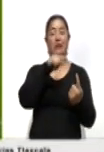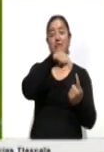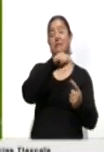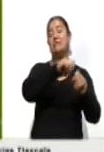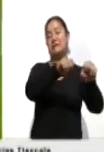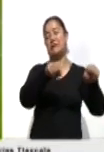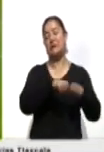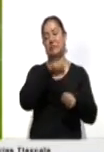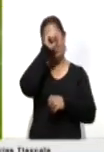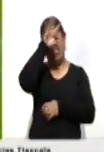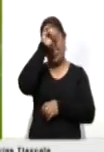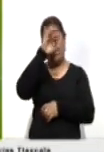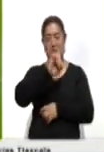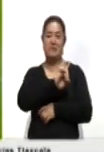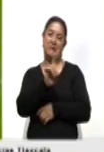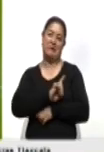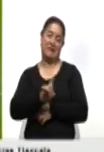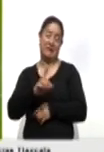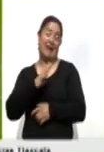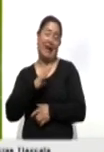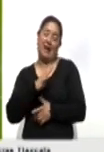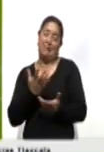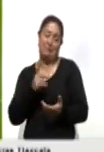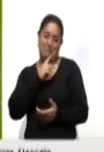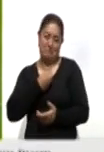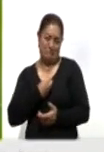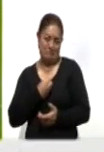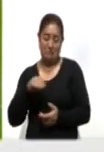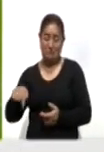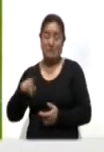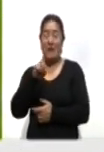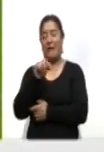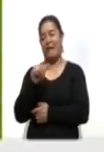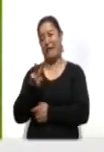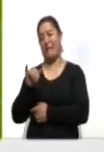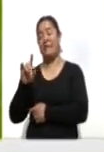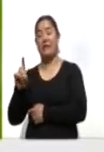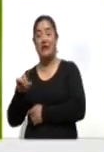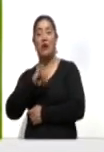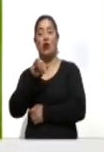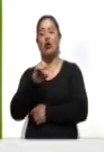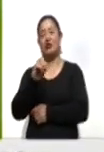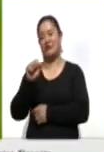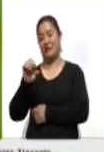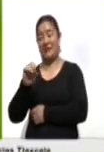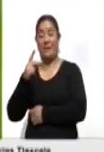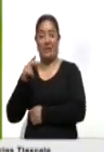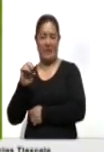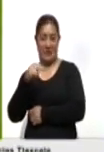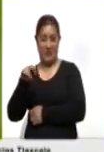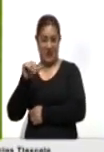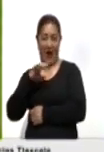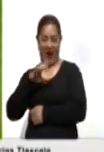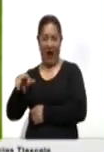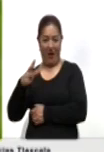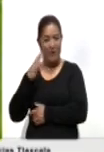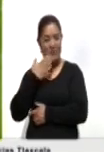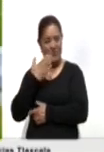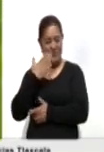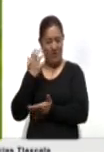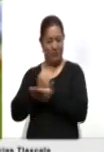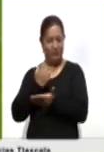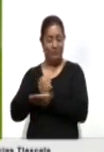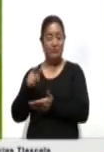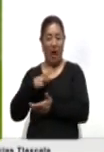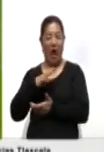jauría propuso el partido, la ofensiva la comandaron Davis Junco y José Peña, que fue una modificación que dio frutos al copar al rival y generar